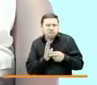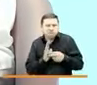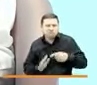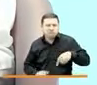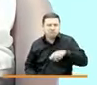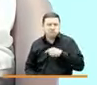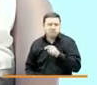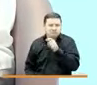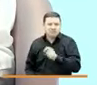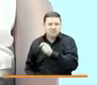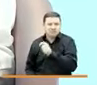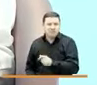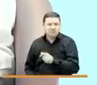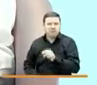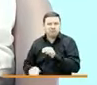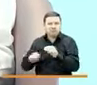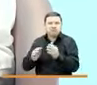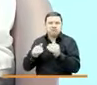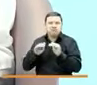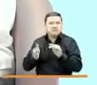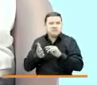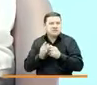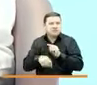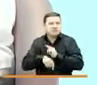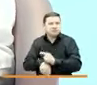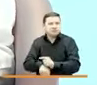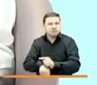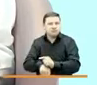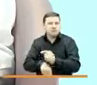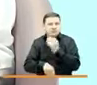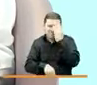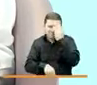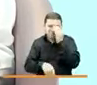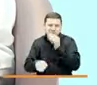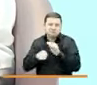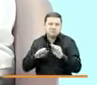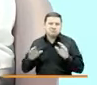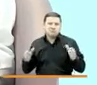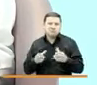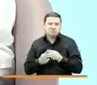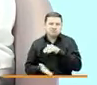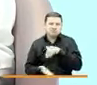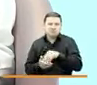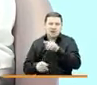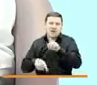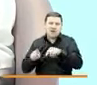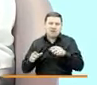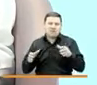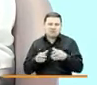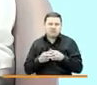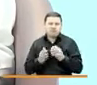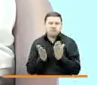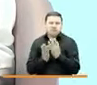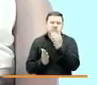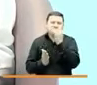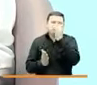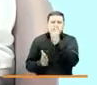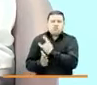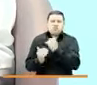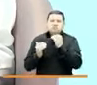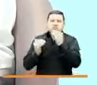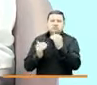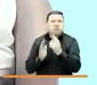la convocatoria fue eficaz a pesar de cierta oposición de algunos sectores académicos. Se